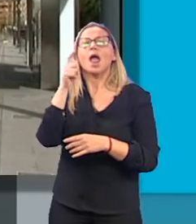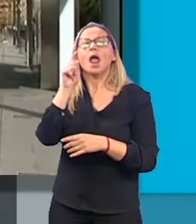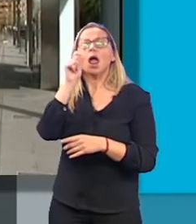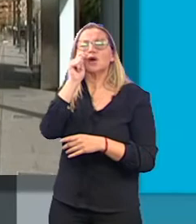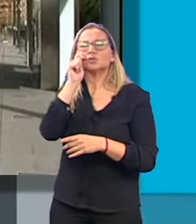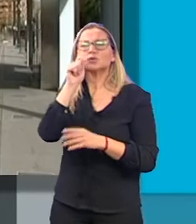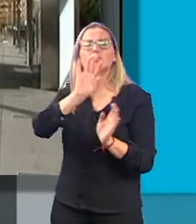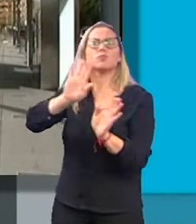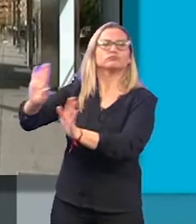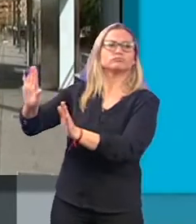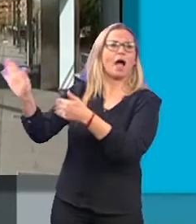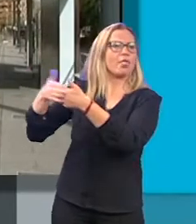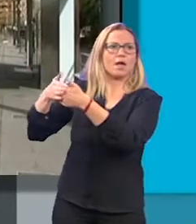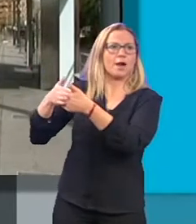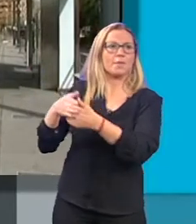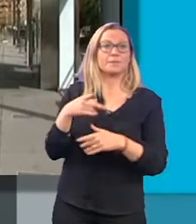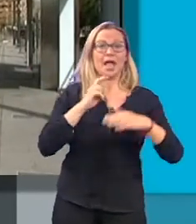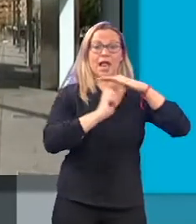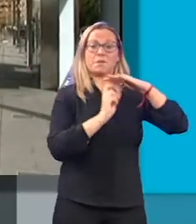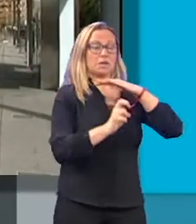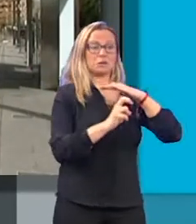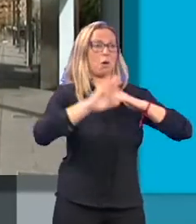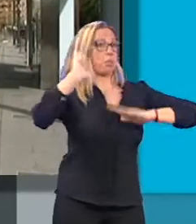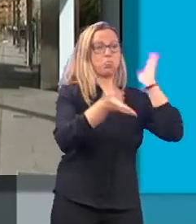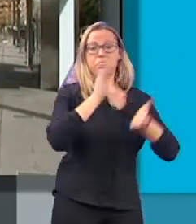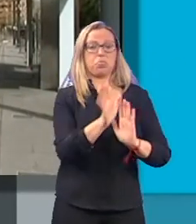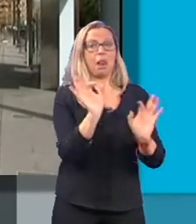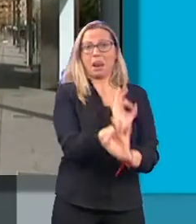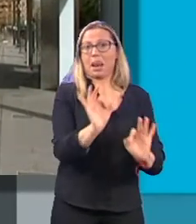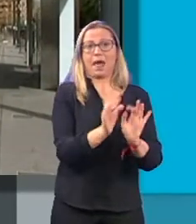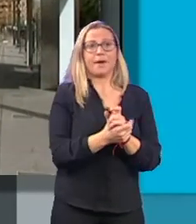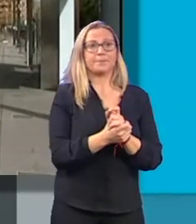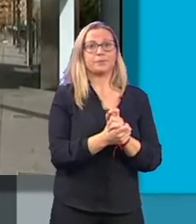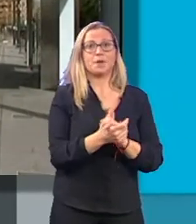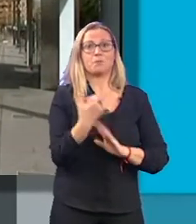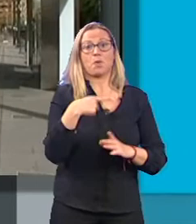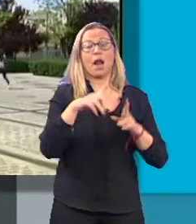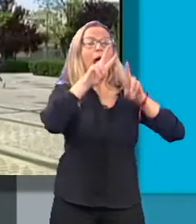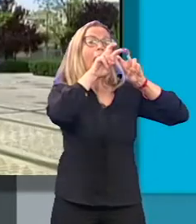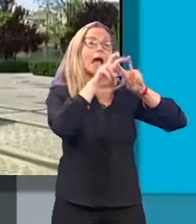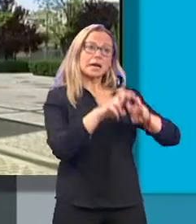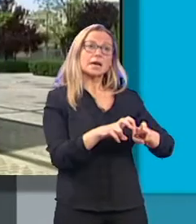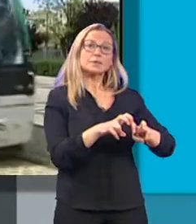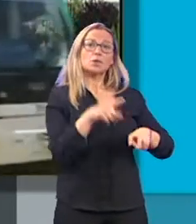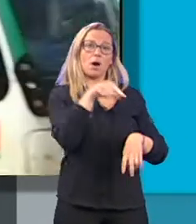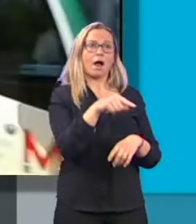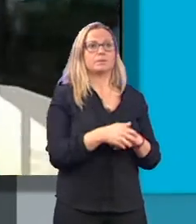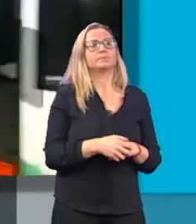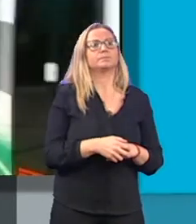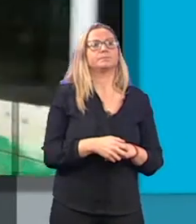infraestructura del metro de Granada ha soportado sin daños reseñables la cadena de terremotos, según se desprende de la revisión a la que se ha sometido.